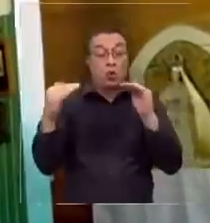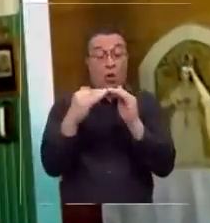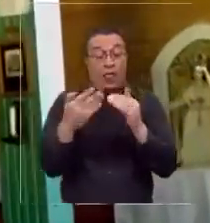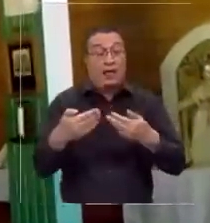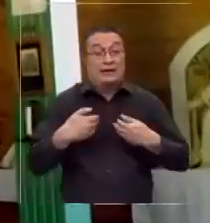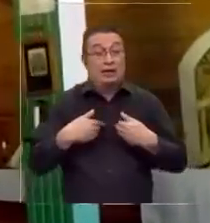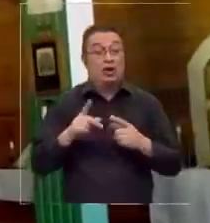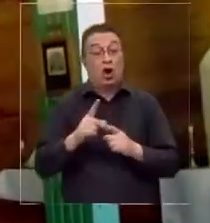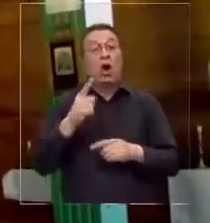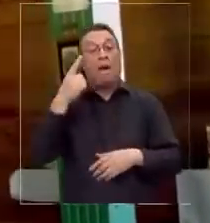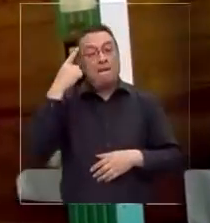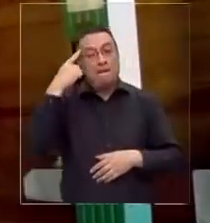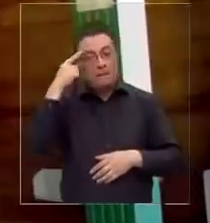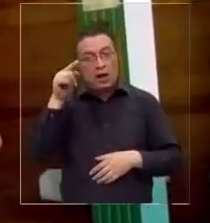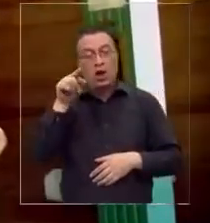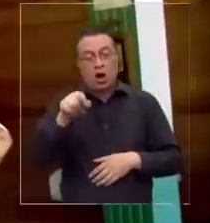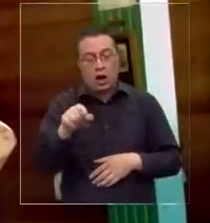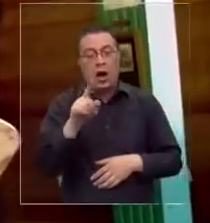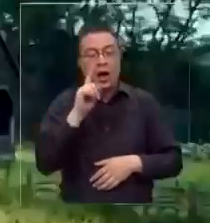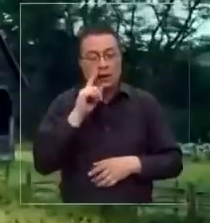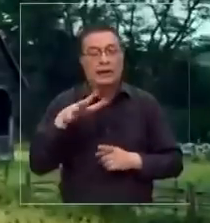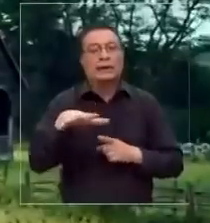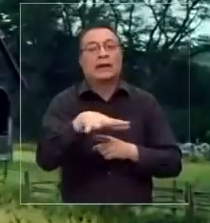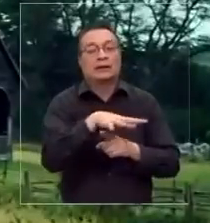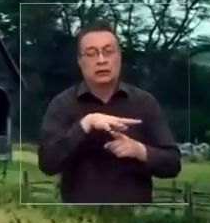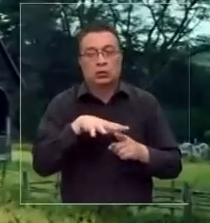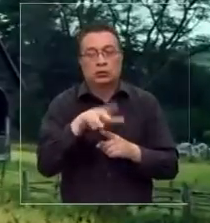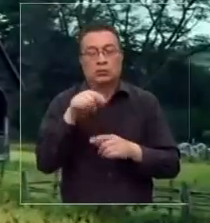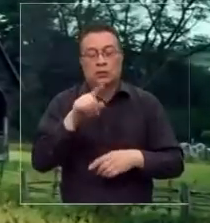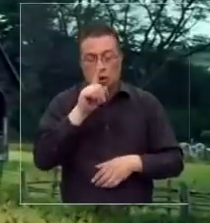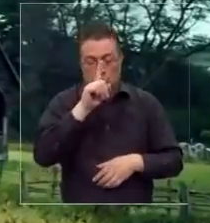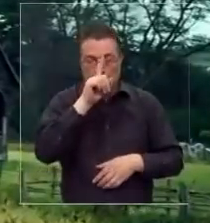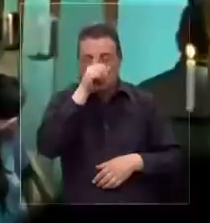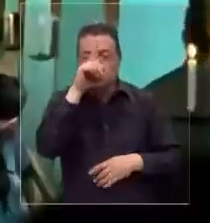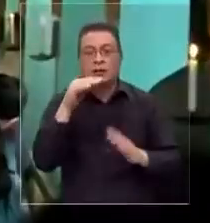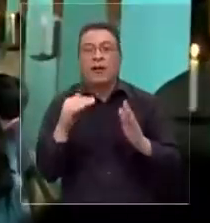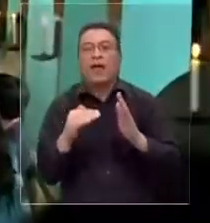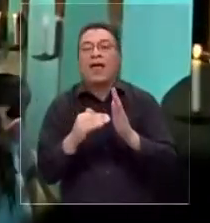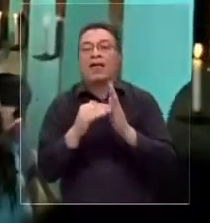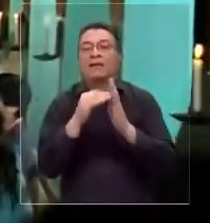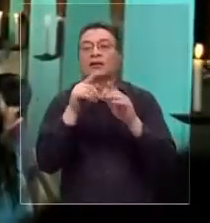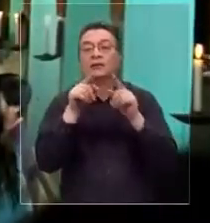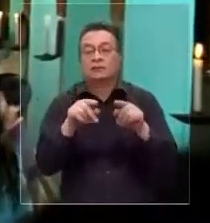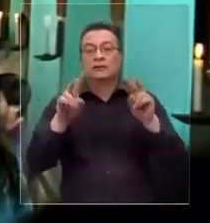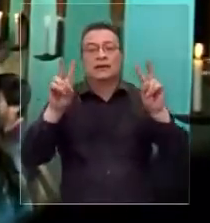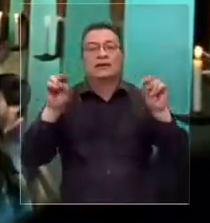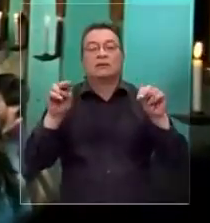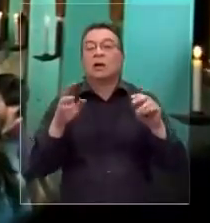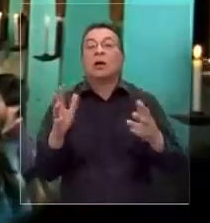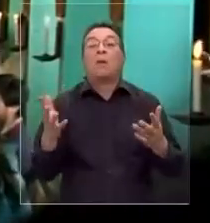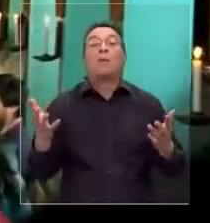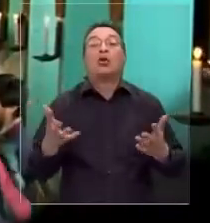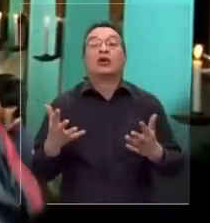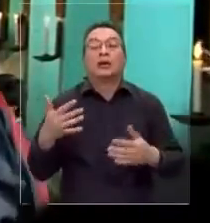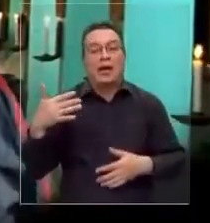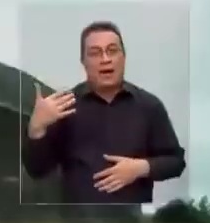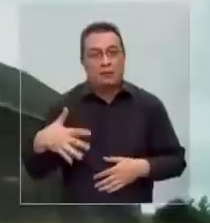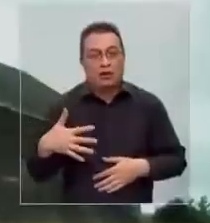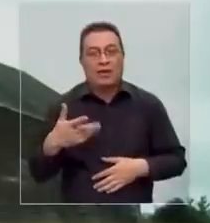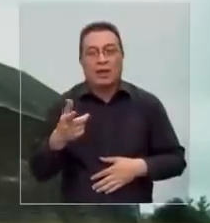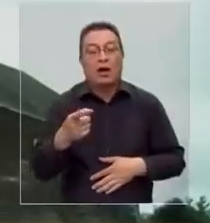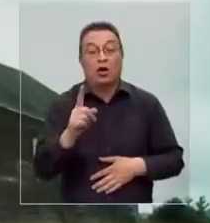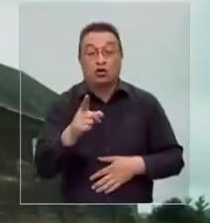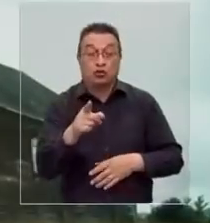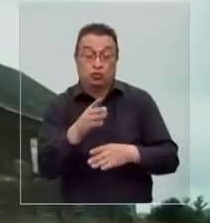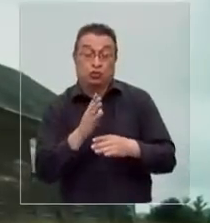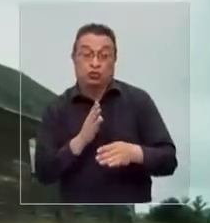a ti, pero se interceptan en esta situación, en esta costumbre, en este edificio. Ahí viene el tema de por qué son importantes. Porque quizás, tú